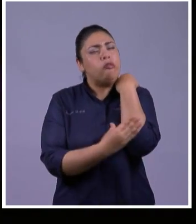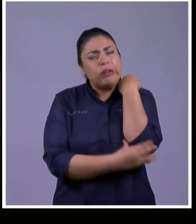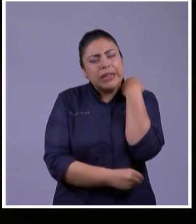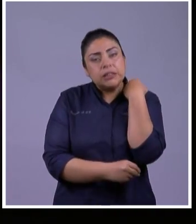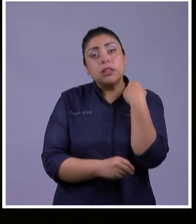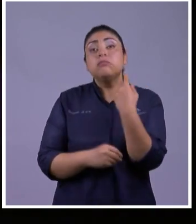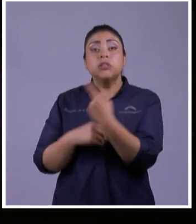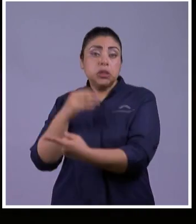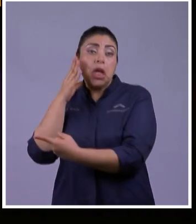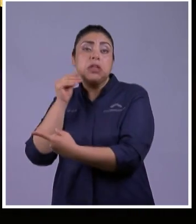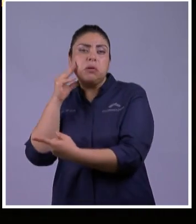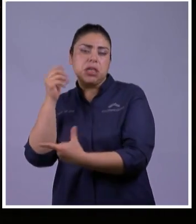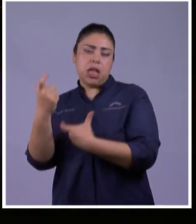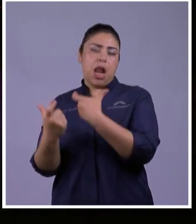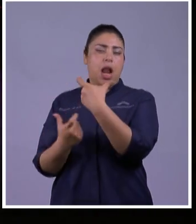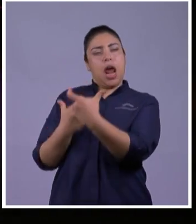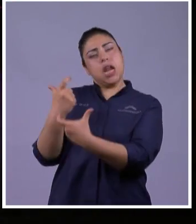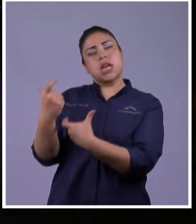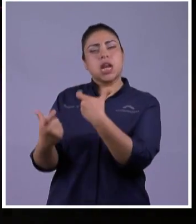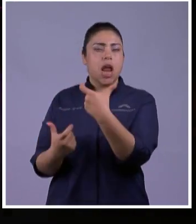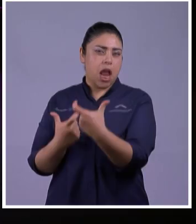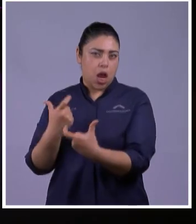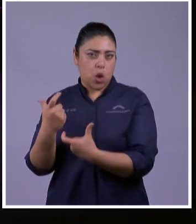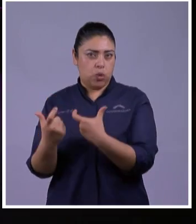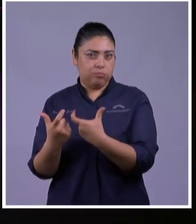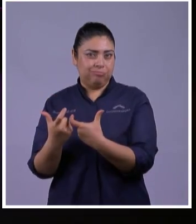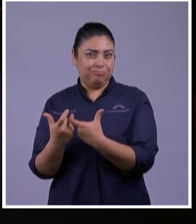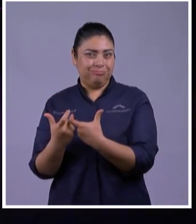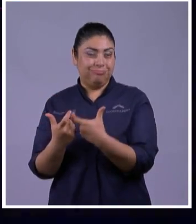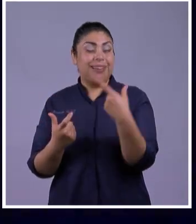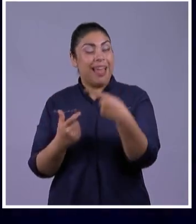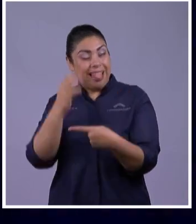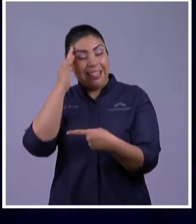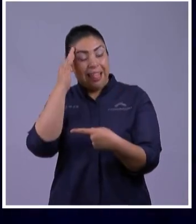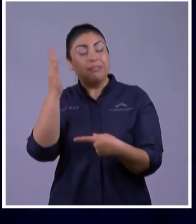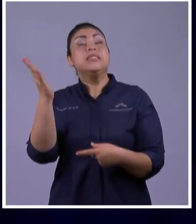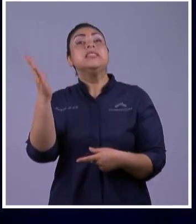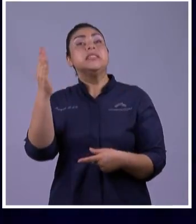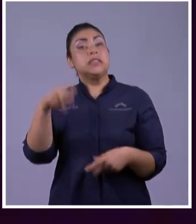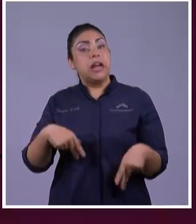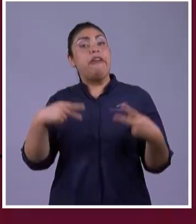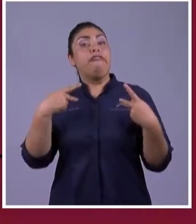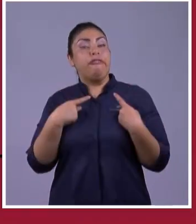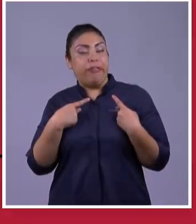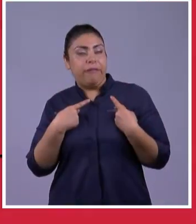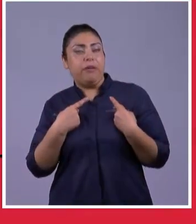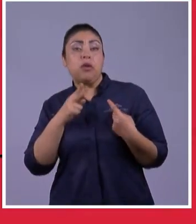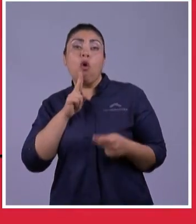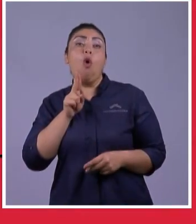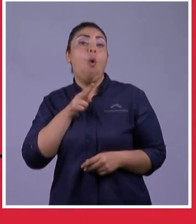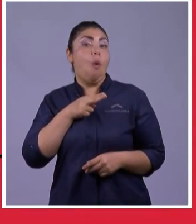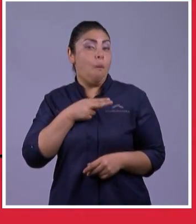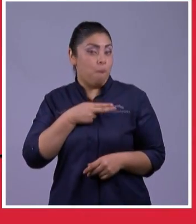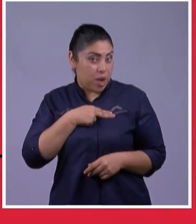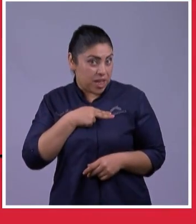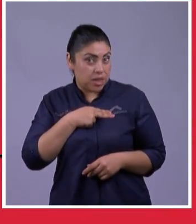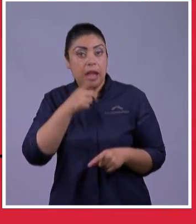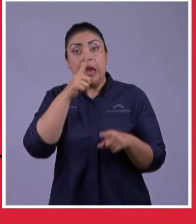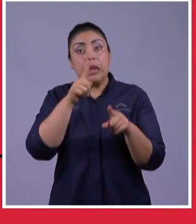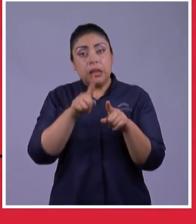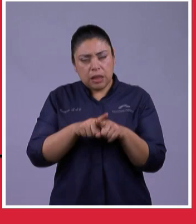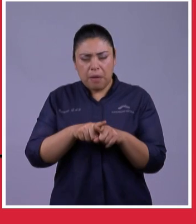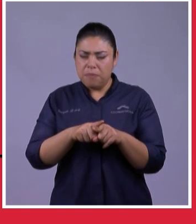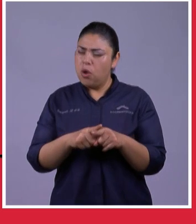sé vivir dice humildemente y tener abundancia en todo y por todo estoy